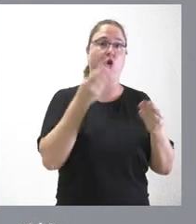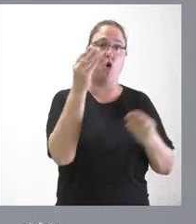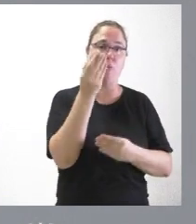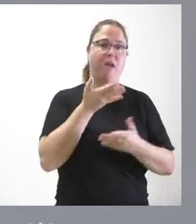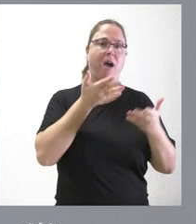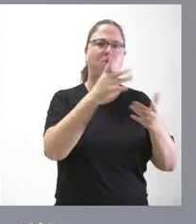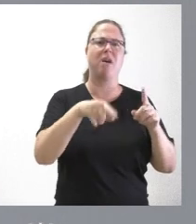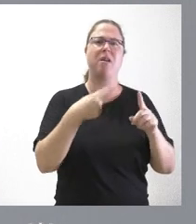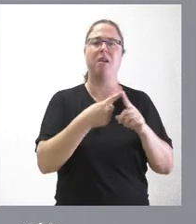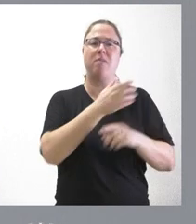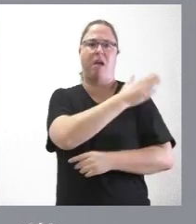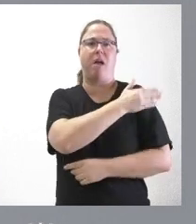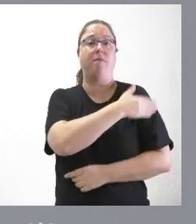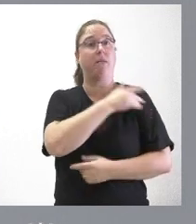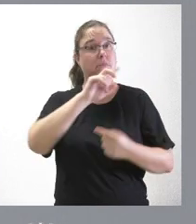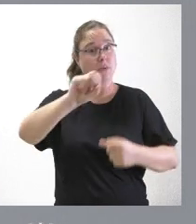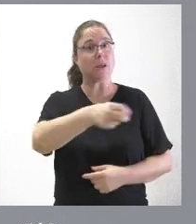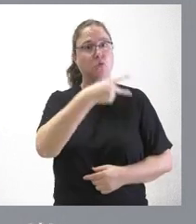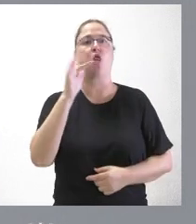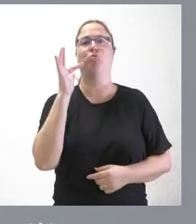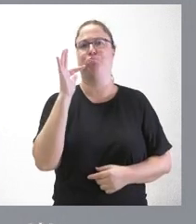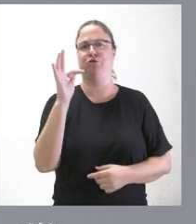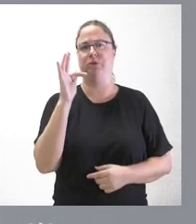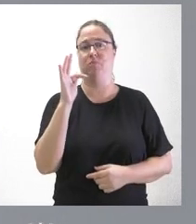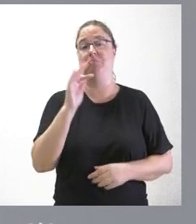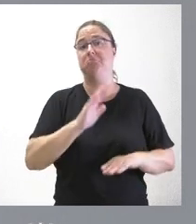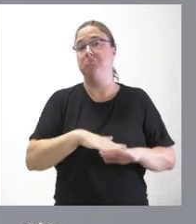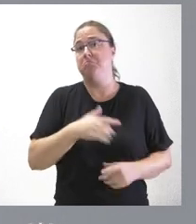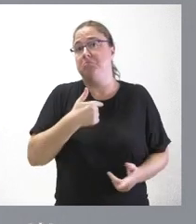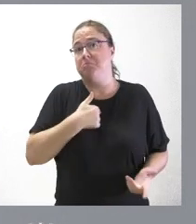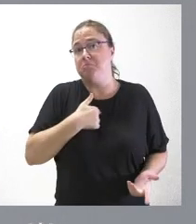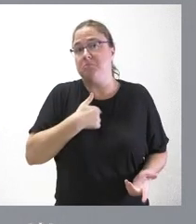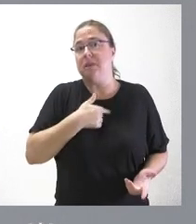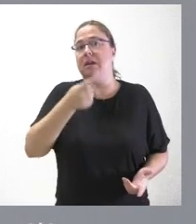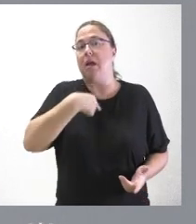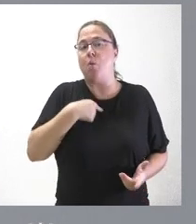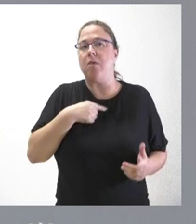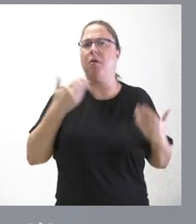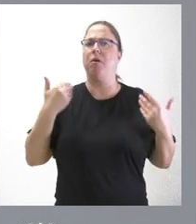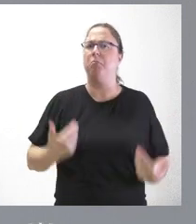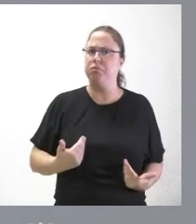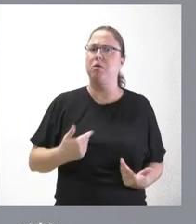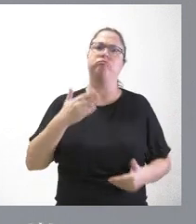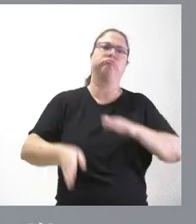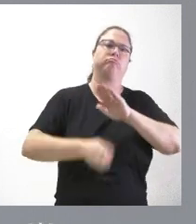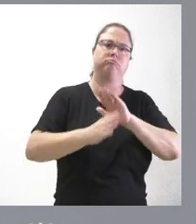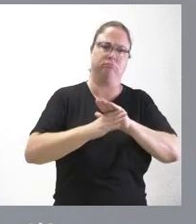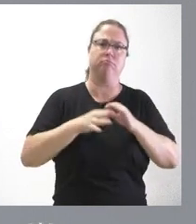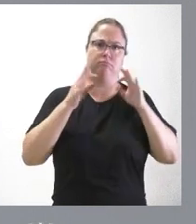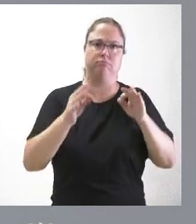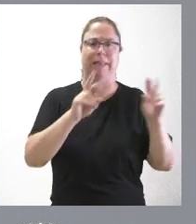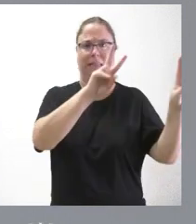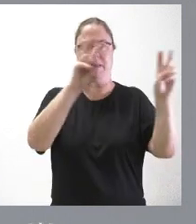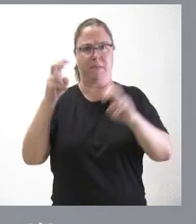adquisición, pues están dando resultados positivos. Por tanto, no nos vamos a rendir en seguir insistiendo en estos